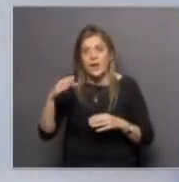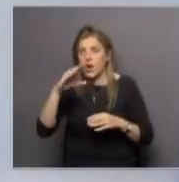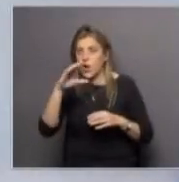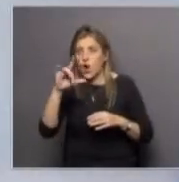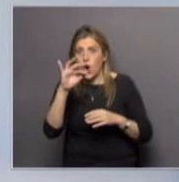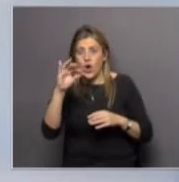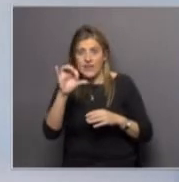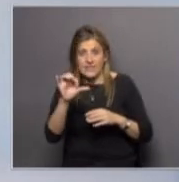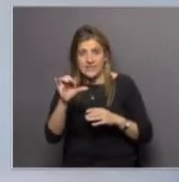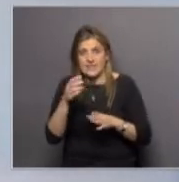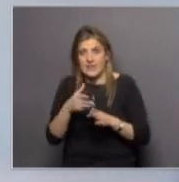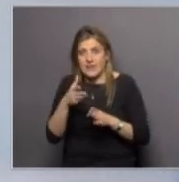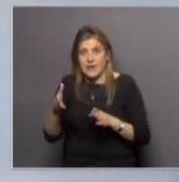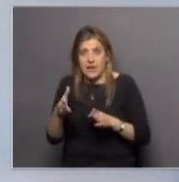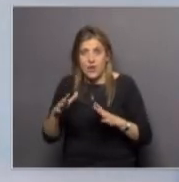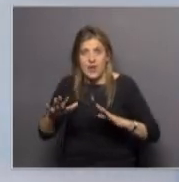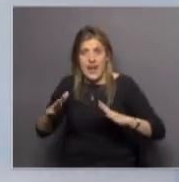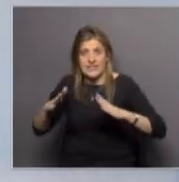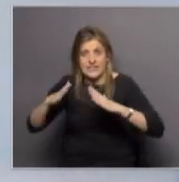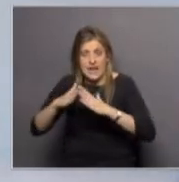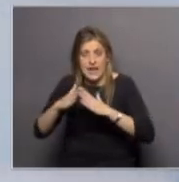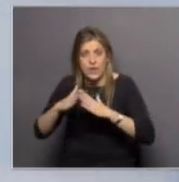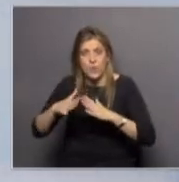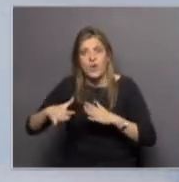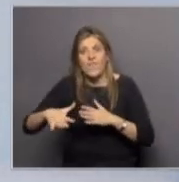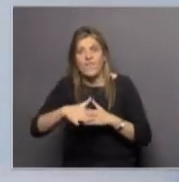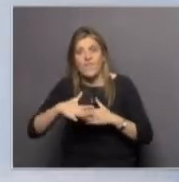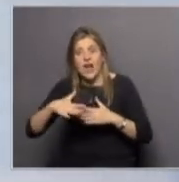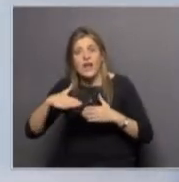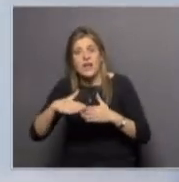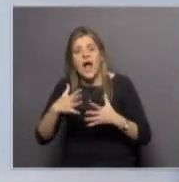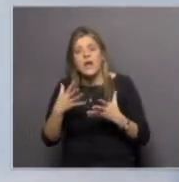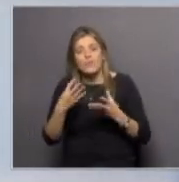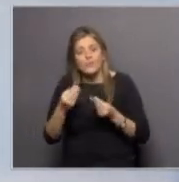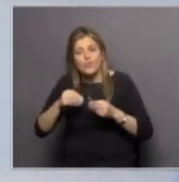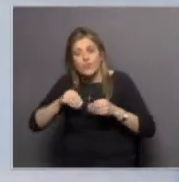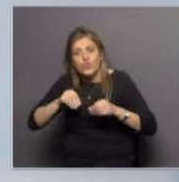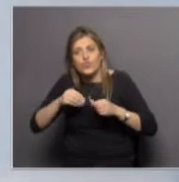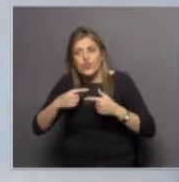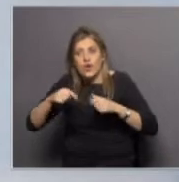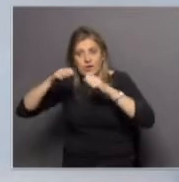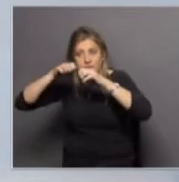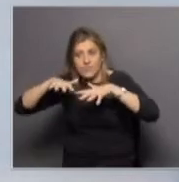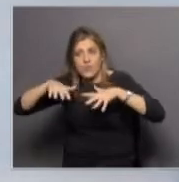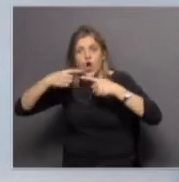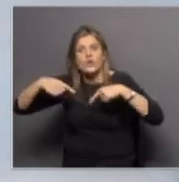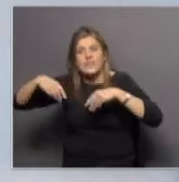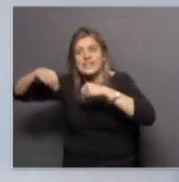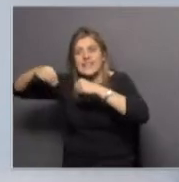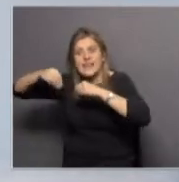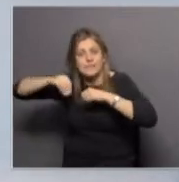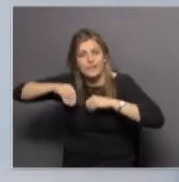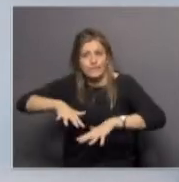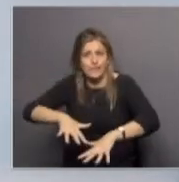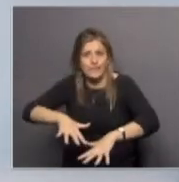adyacente al glaciar, una mayor concentración de material de origen terrestre en estas aguas superficiales